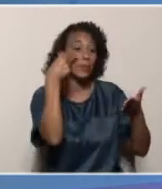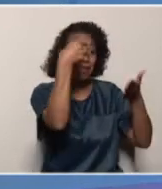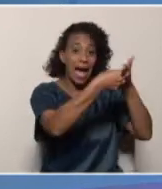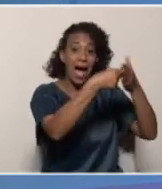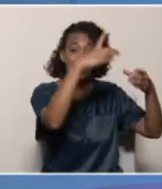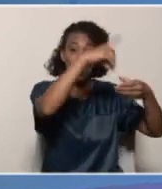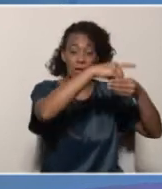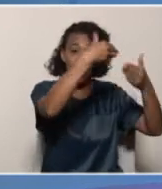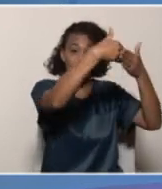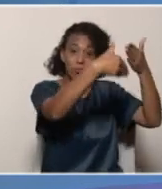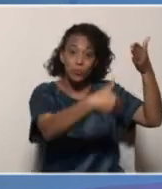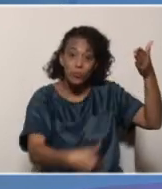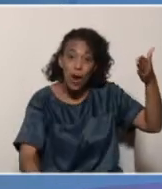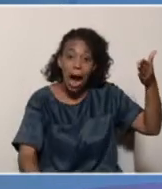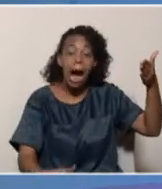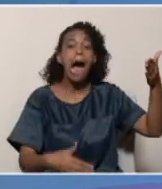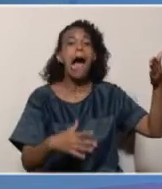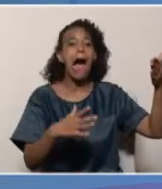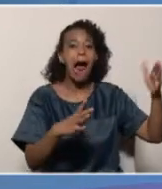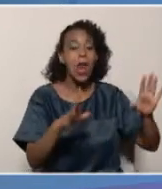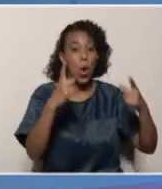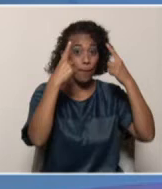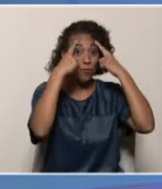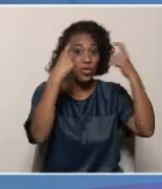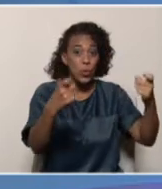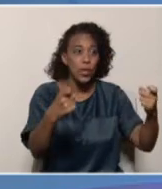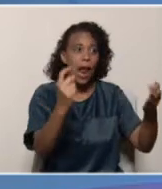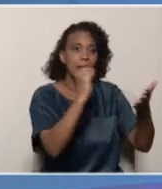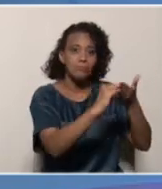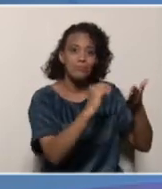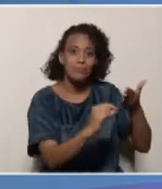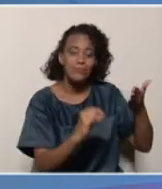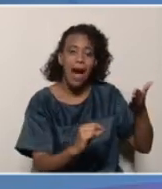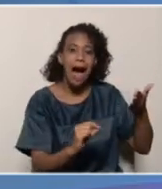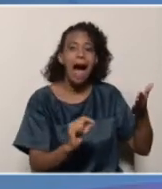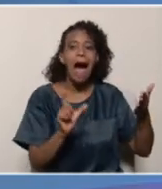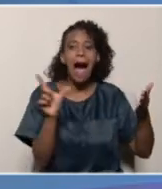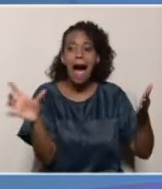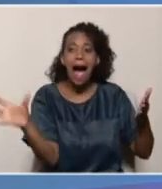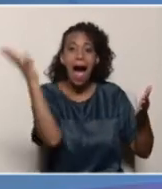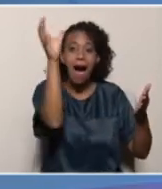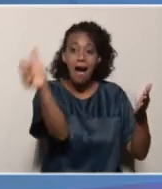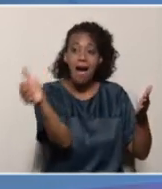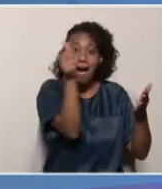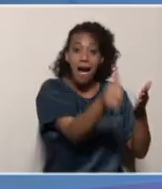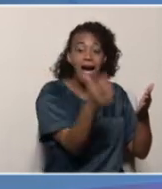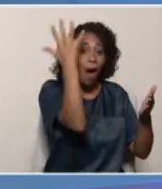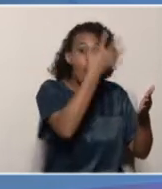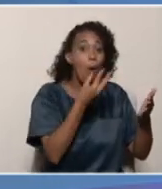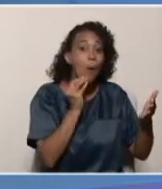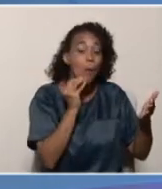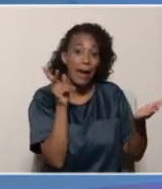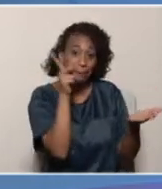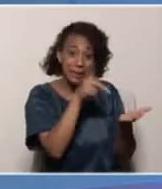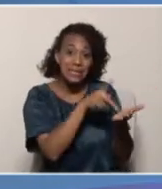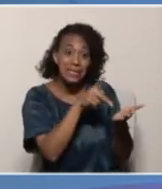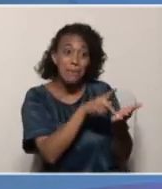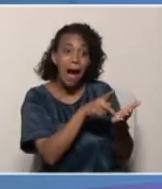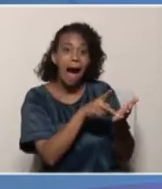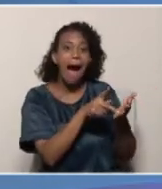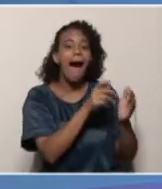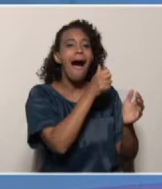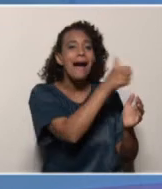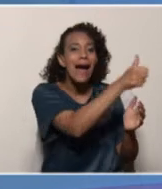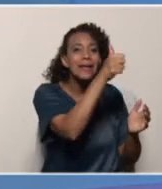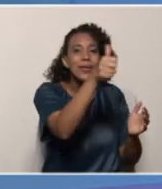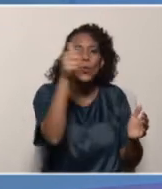equipo que trabaja en los talleres de educación laboral, es entonces cuando el adolescente, el joven, el participante, pasa por